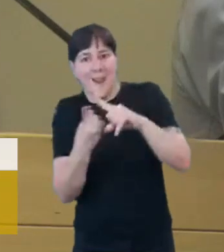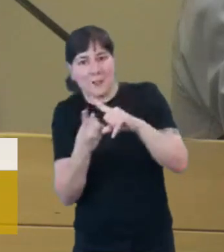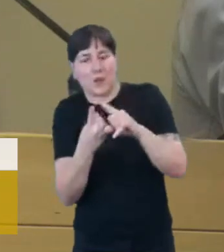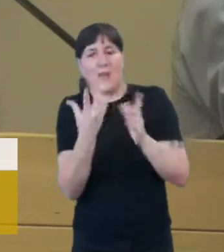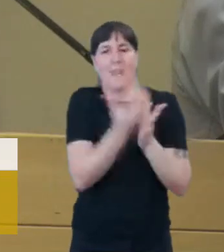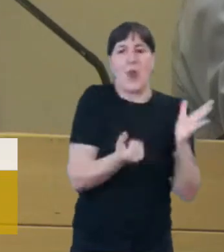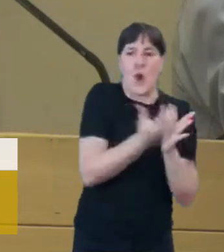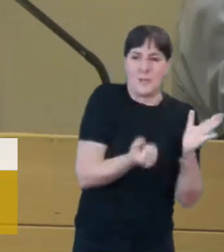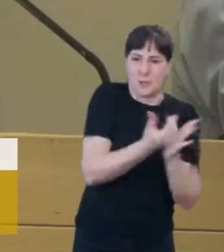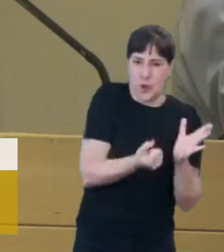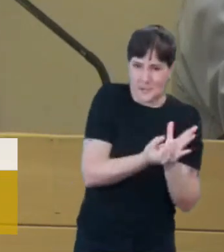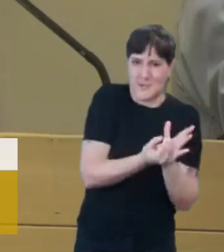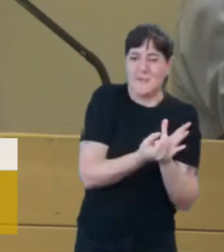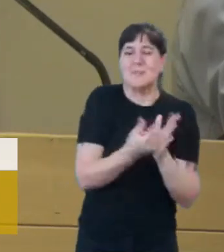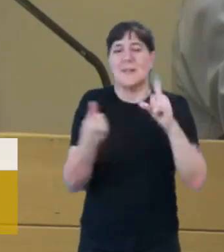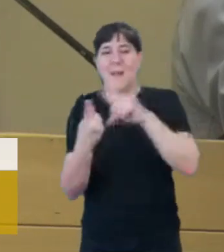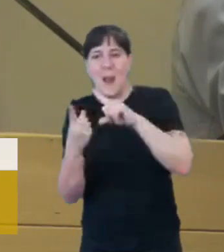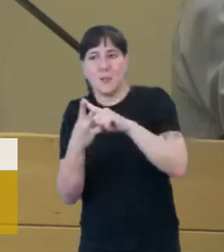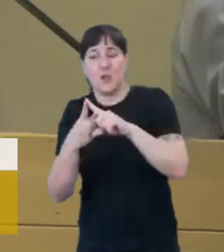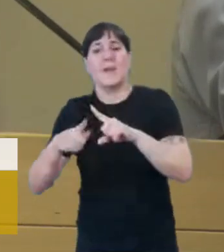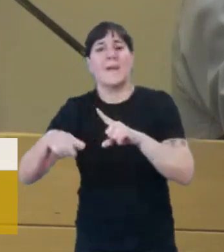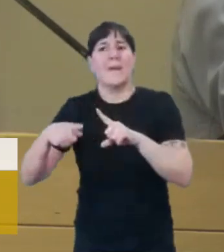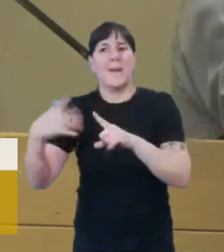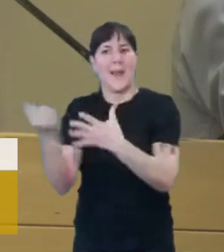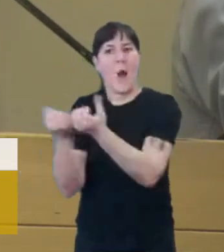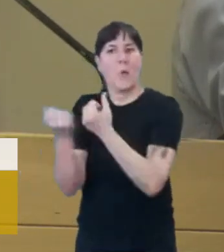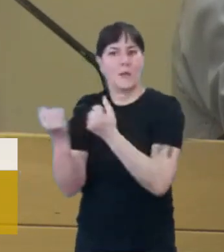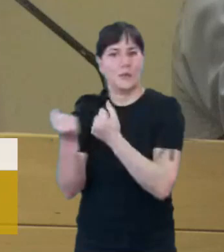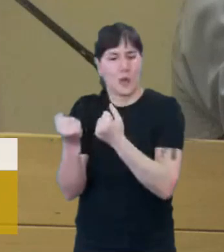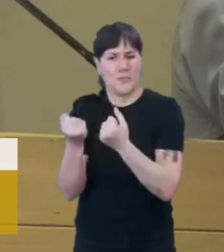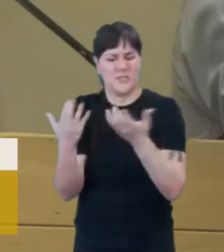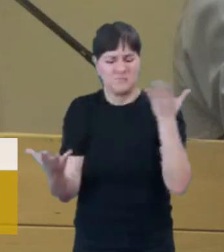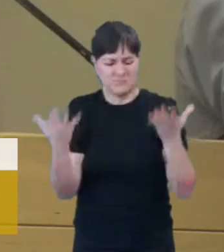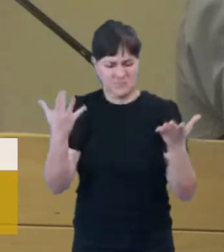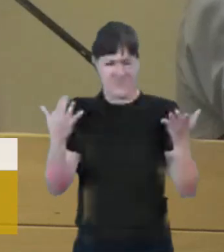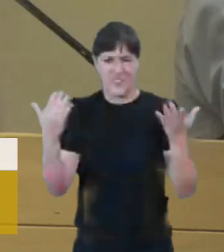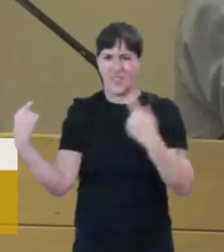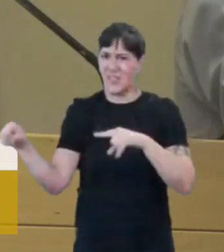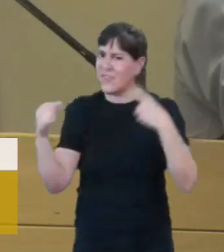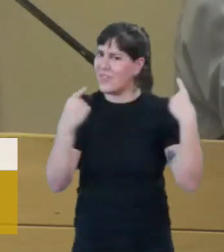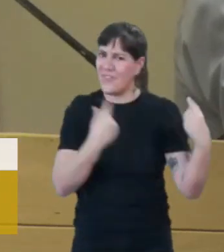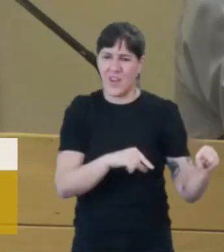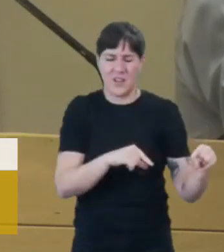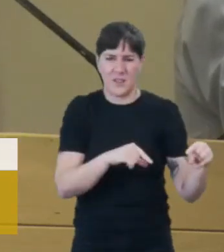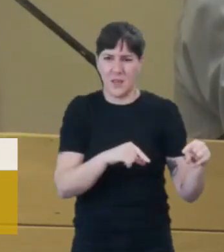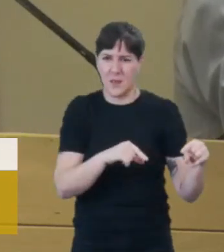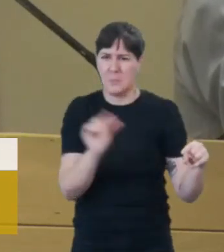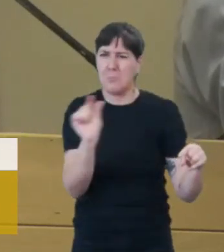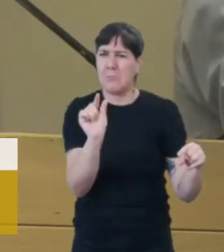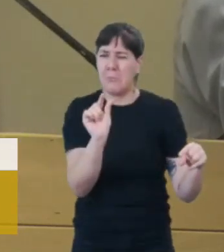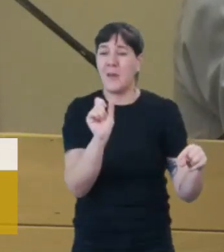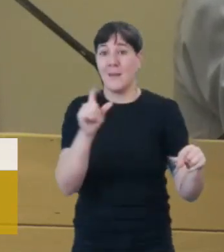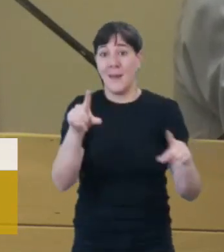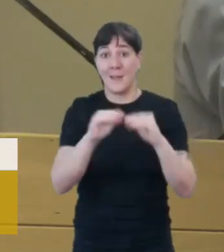se devengan y la recaudación total, el resultado es distinto. El resultado es positivo